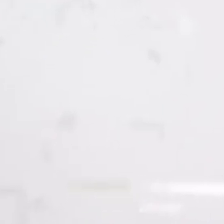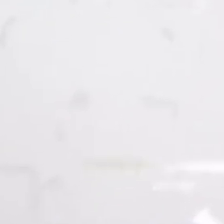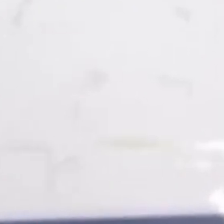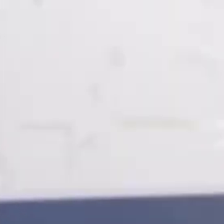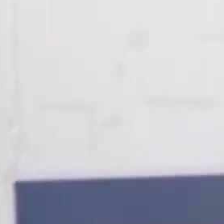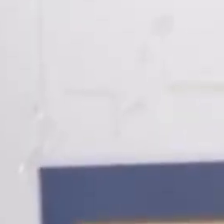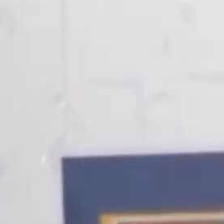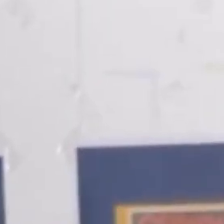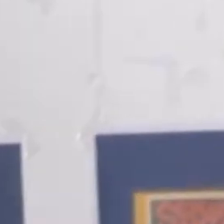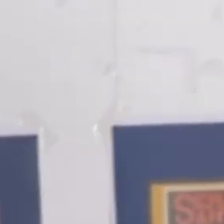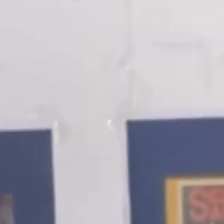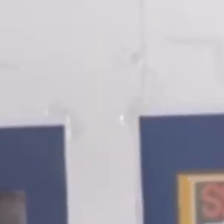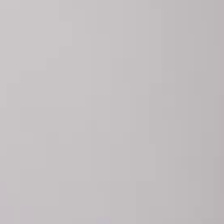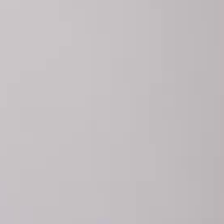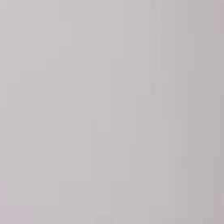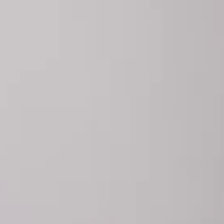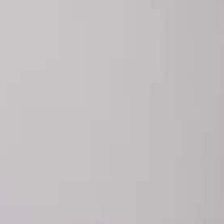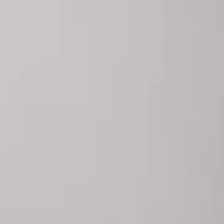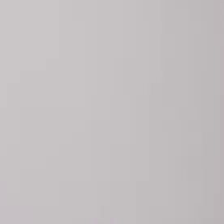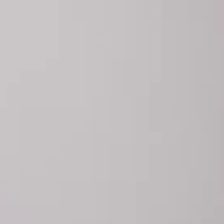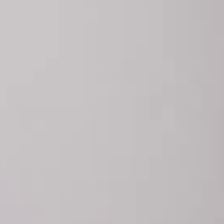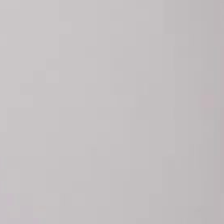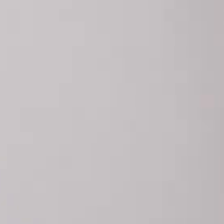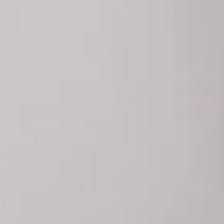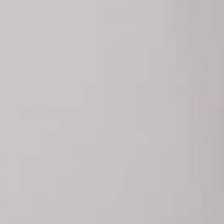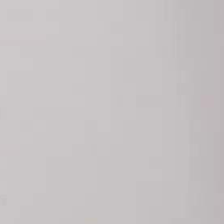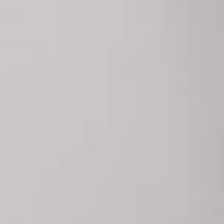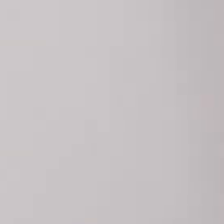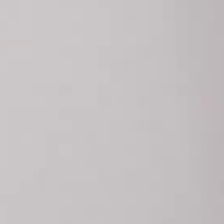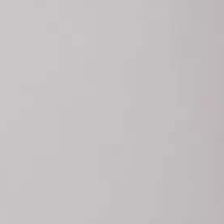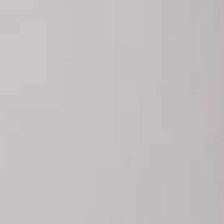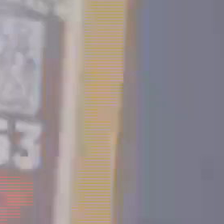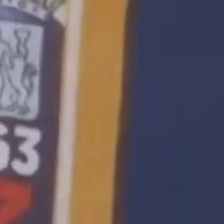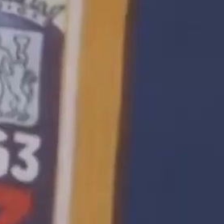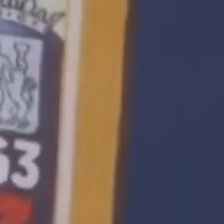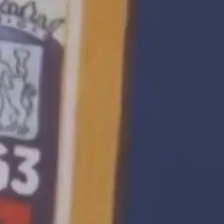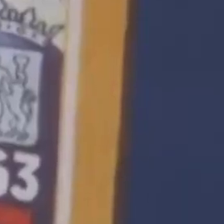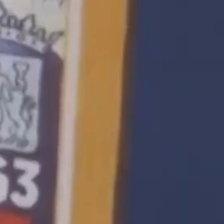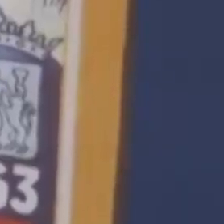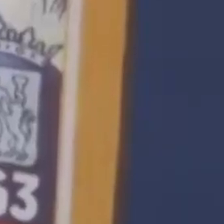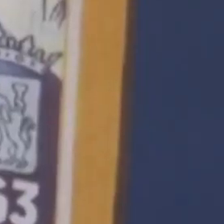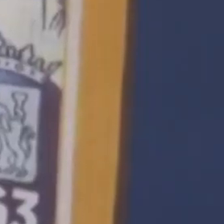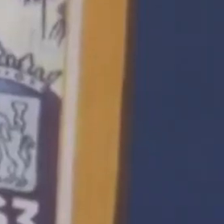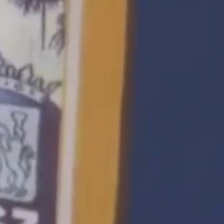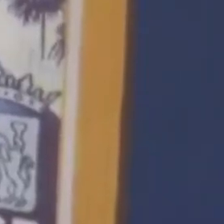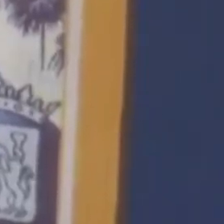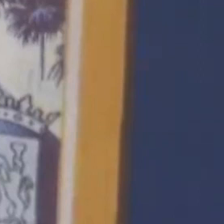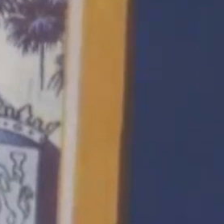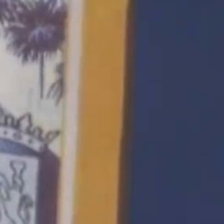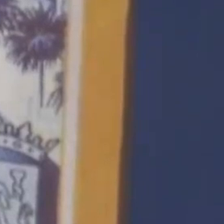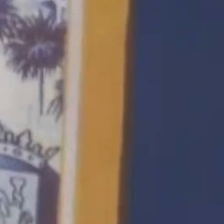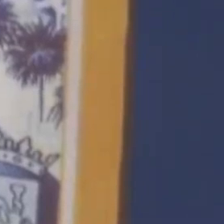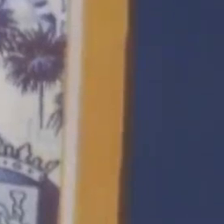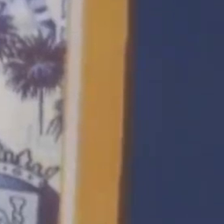La Facultad de Filosofía y Letras acoge una exposición de cartelería que muestra la relación entre el espacio urbano de Cádiz y las